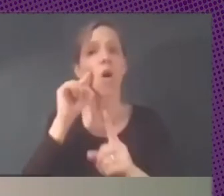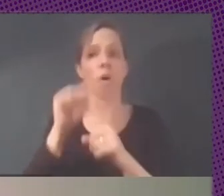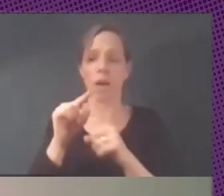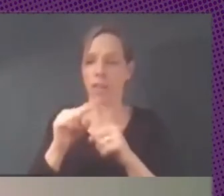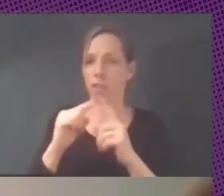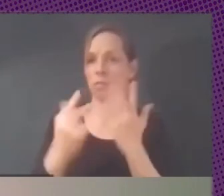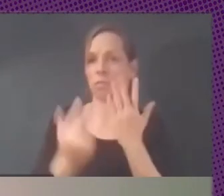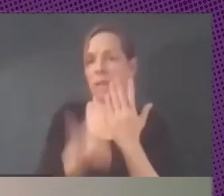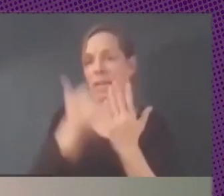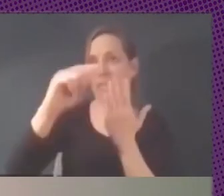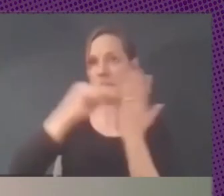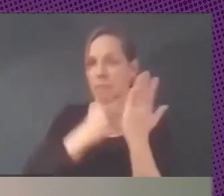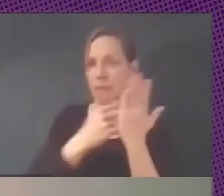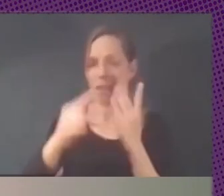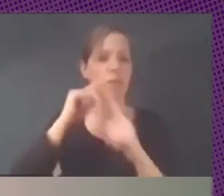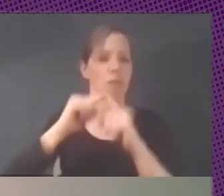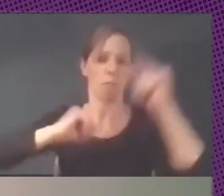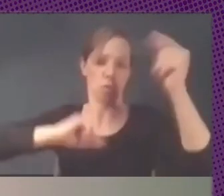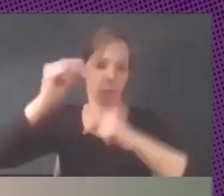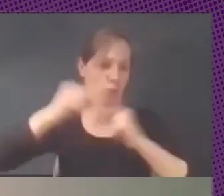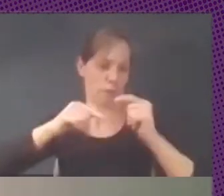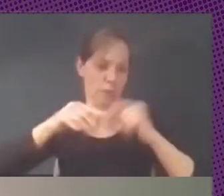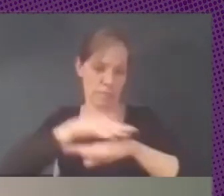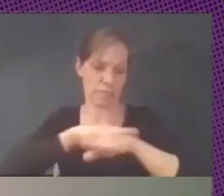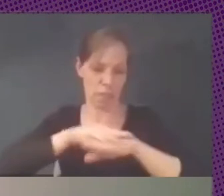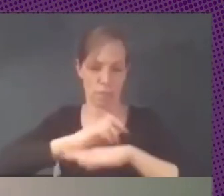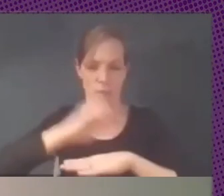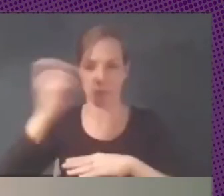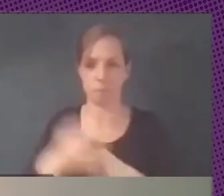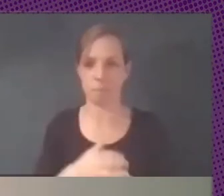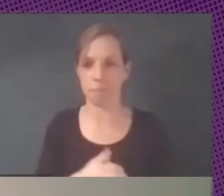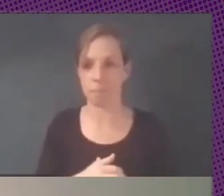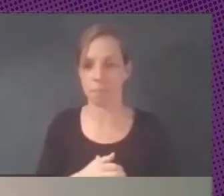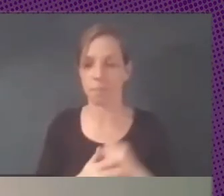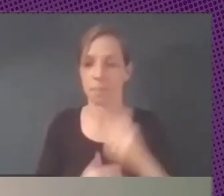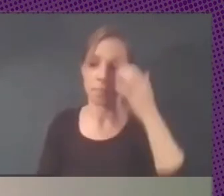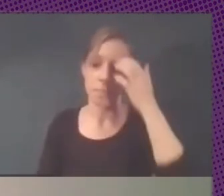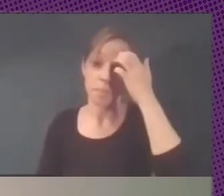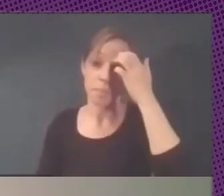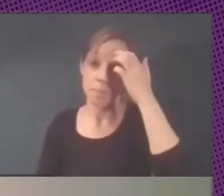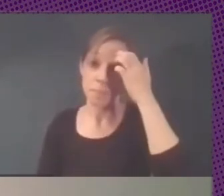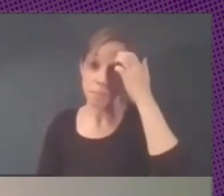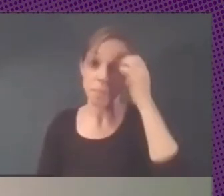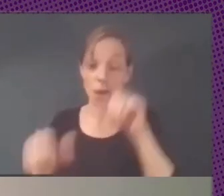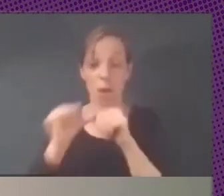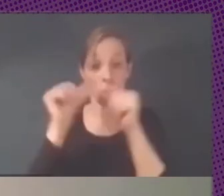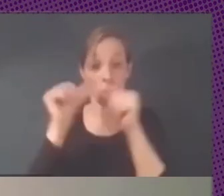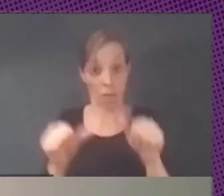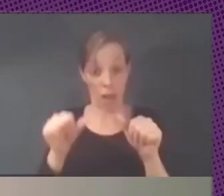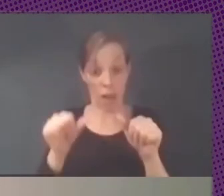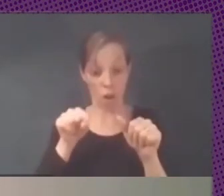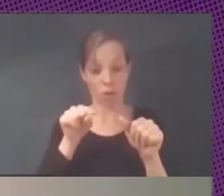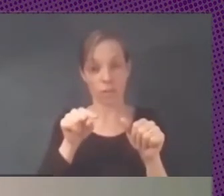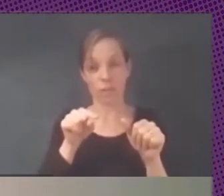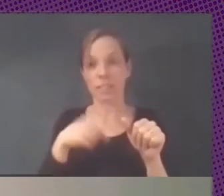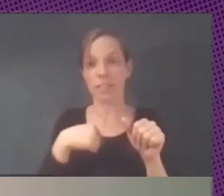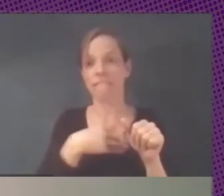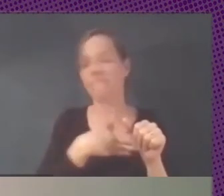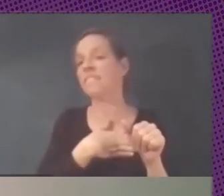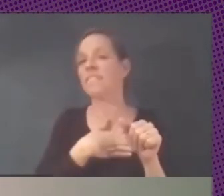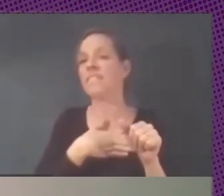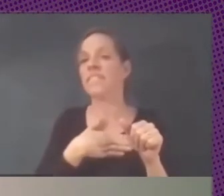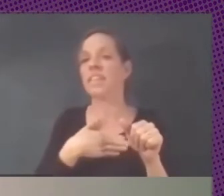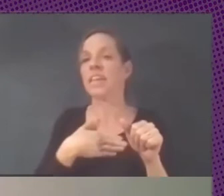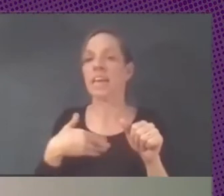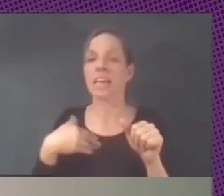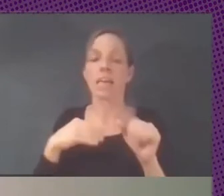presupuestos del Estado y las ejecuciones de los gastos etcétera en ese modelo opta por utilizar OUDU que es un